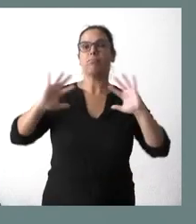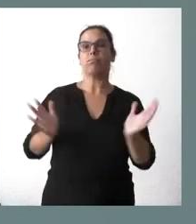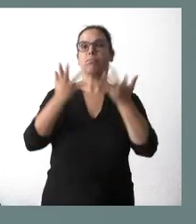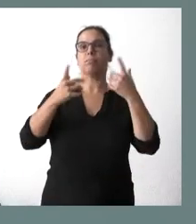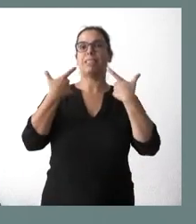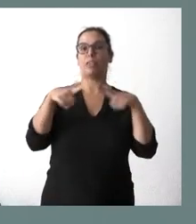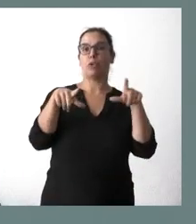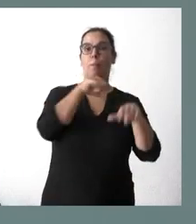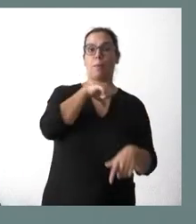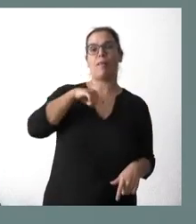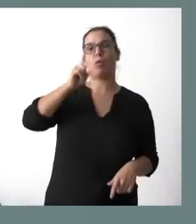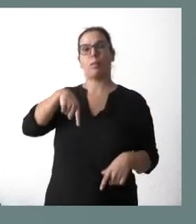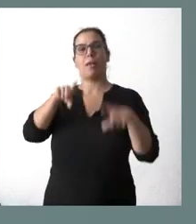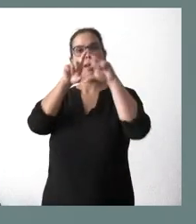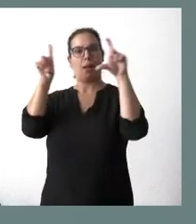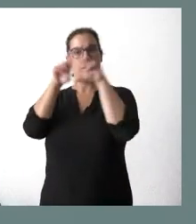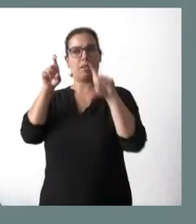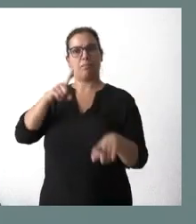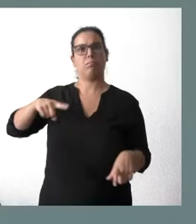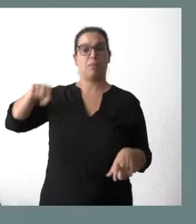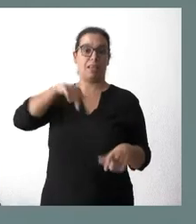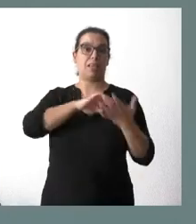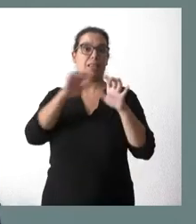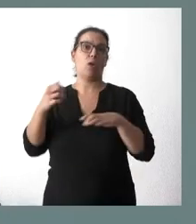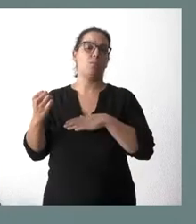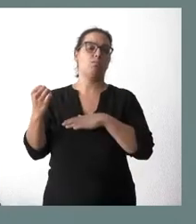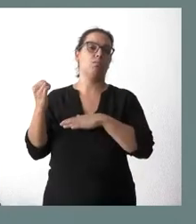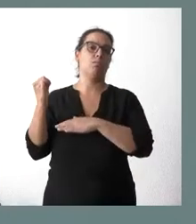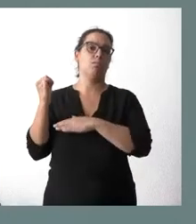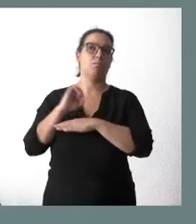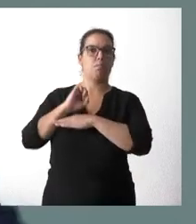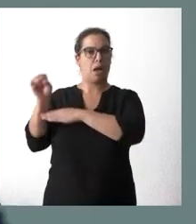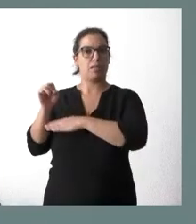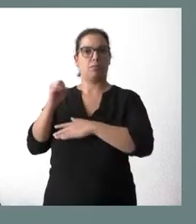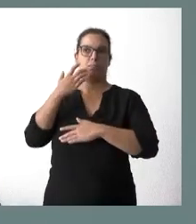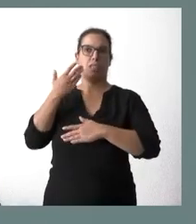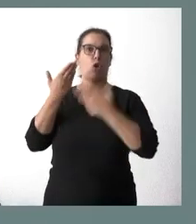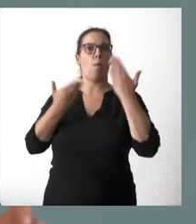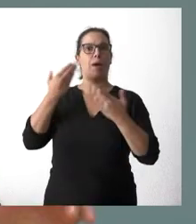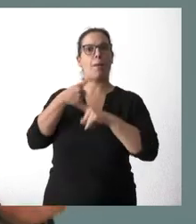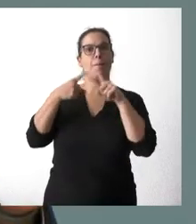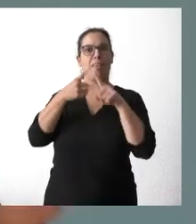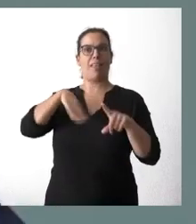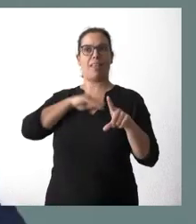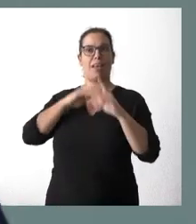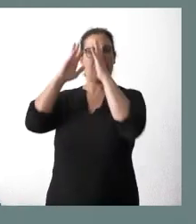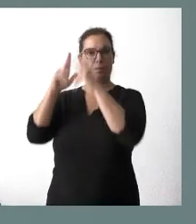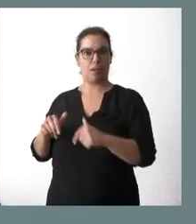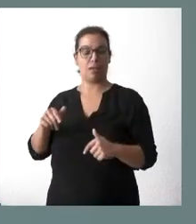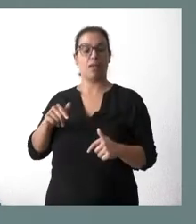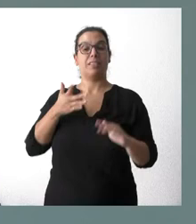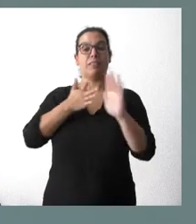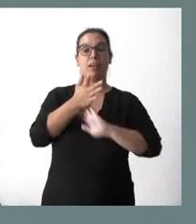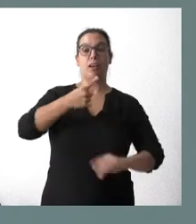empresas, que es incluso mayor en el caso de Castilla y León que en el conjunto de la media española. No solamente tenemos más porcentaje